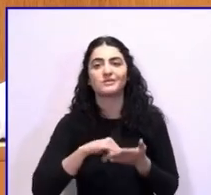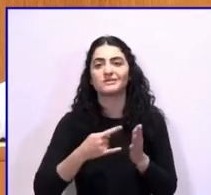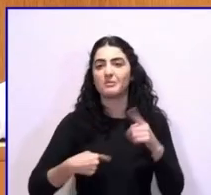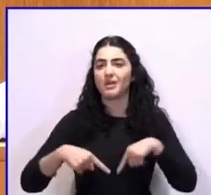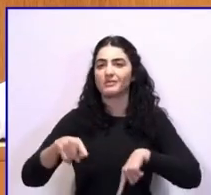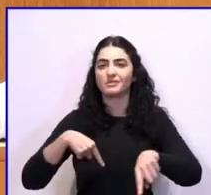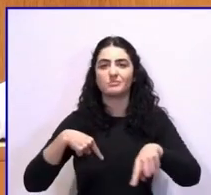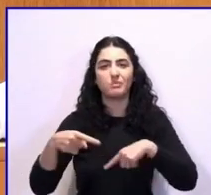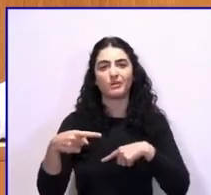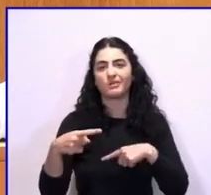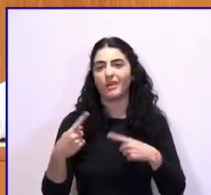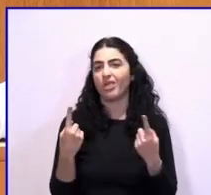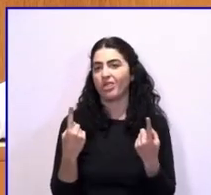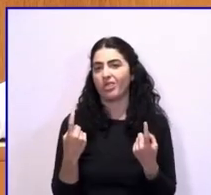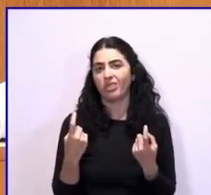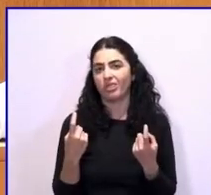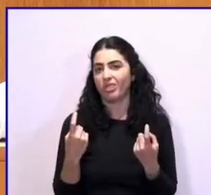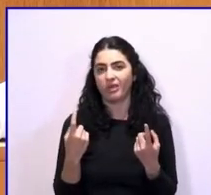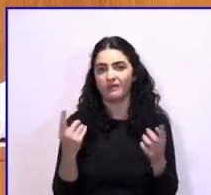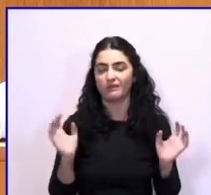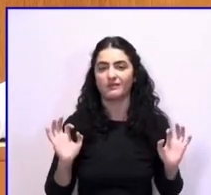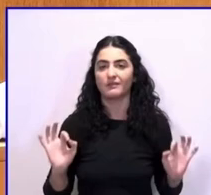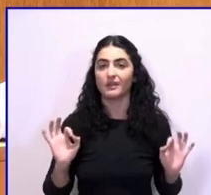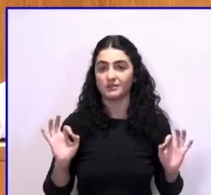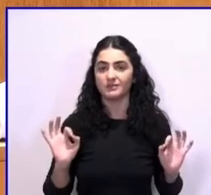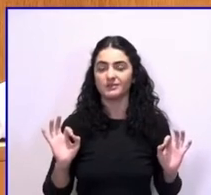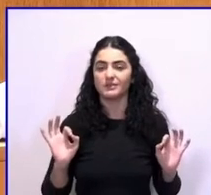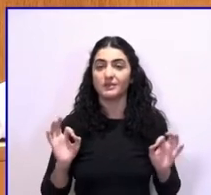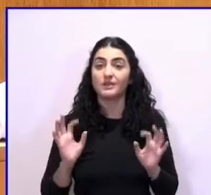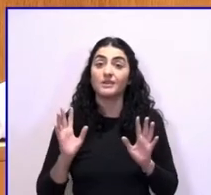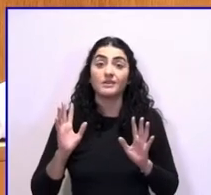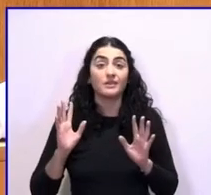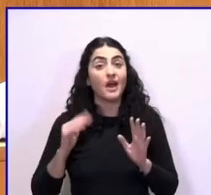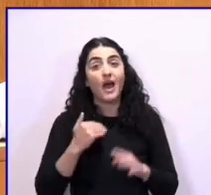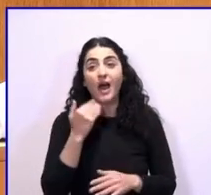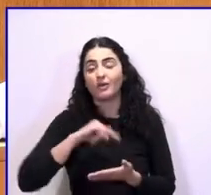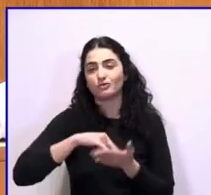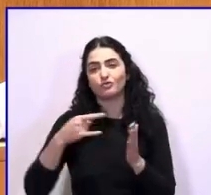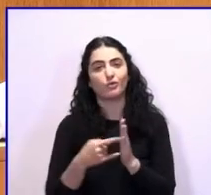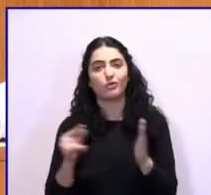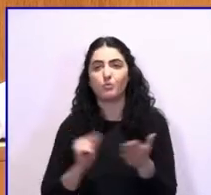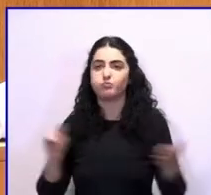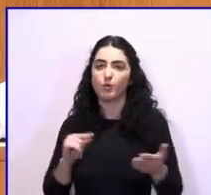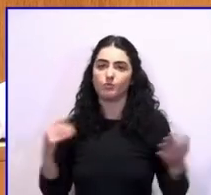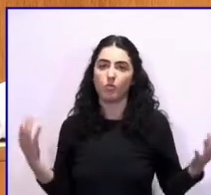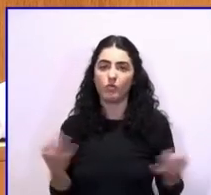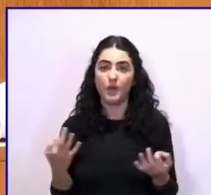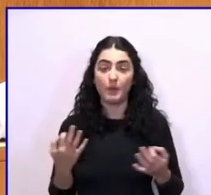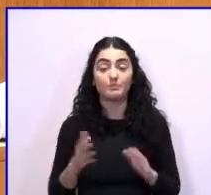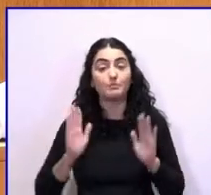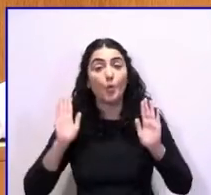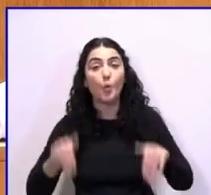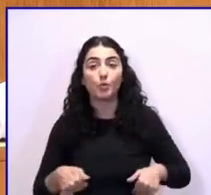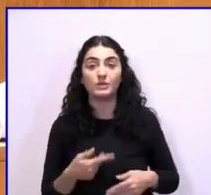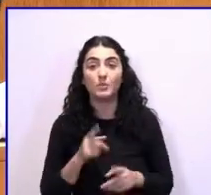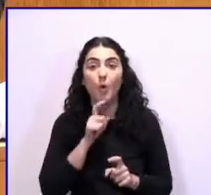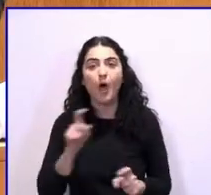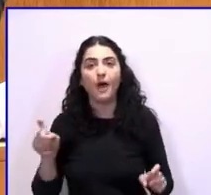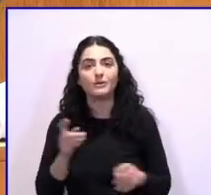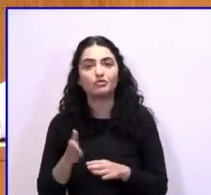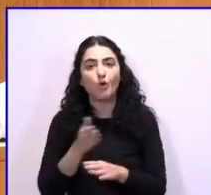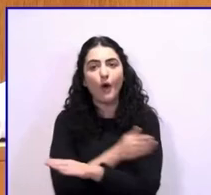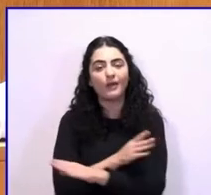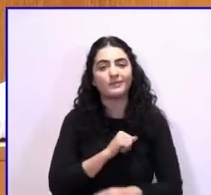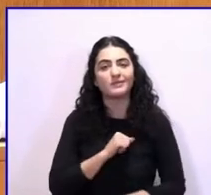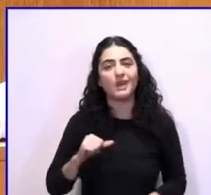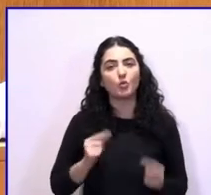Es algo que se debería solucionar también con la mayor celeridad. Por último, adelanto una autoenmienda que